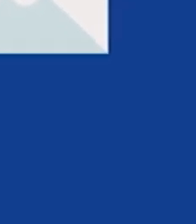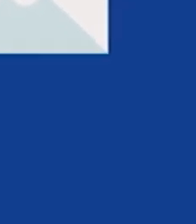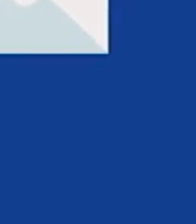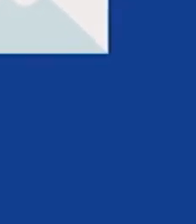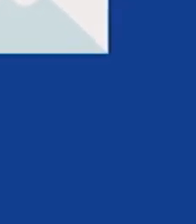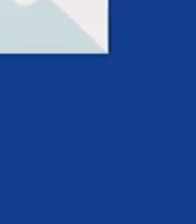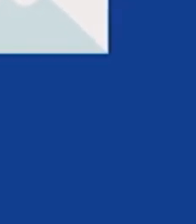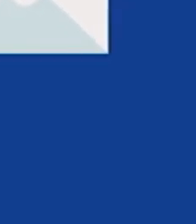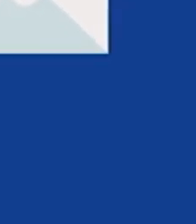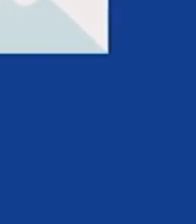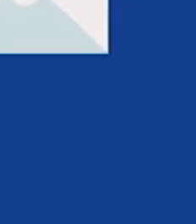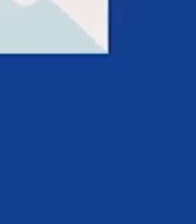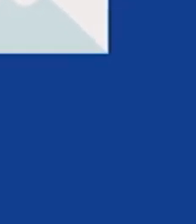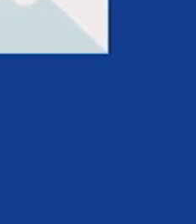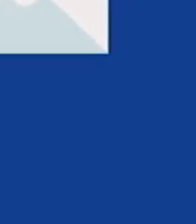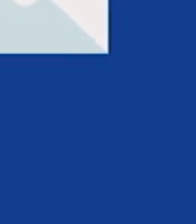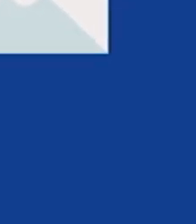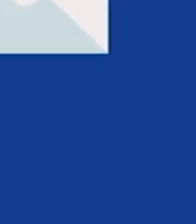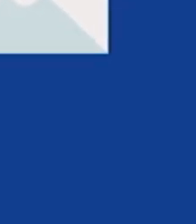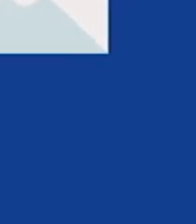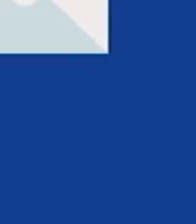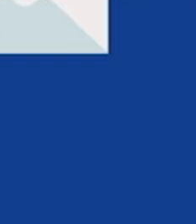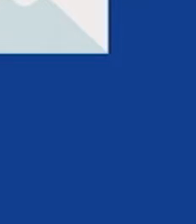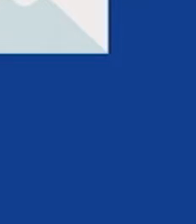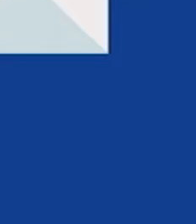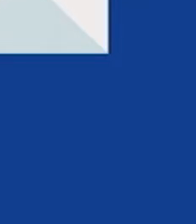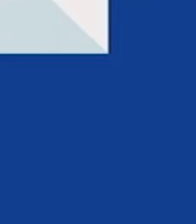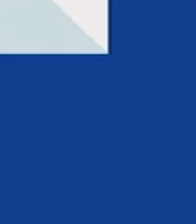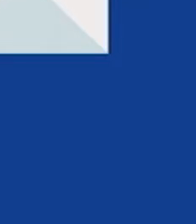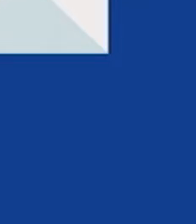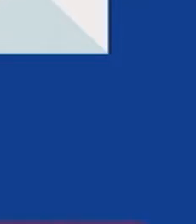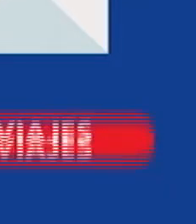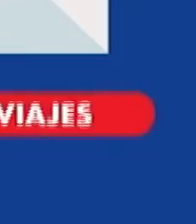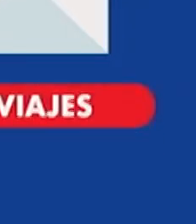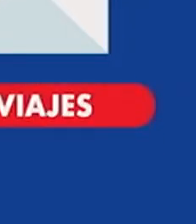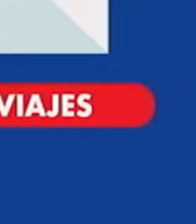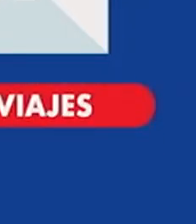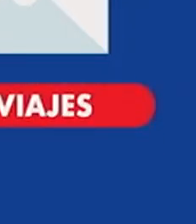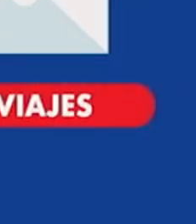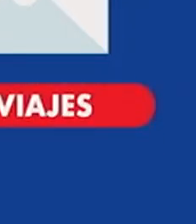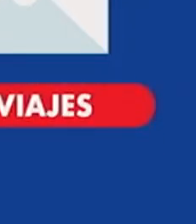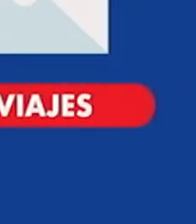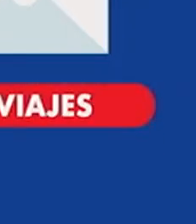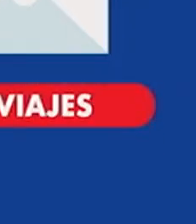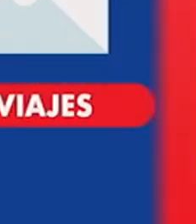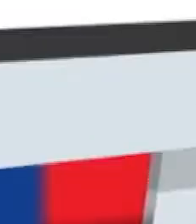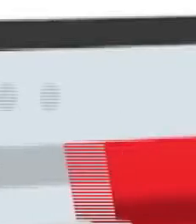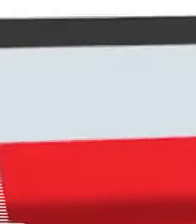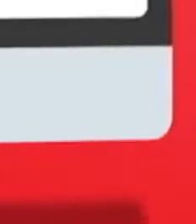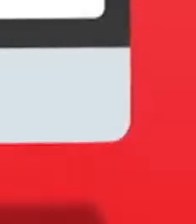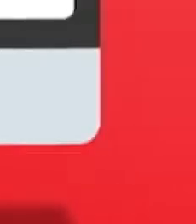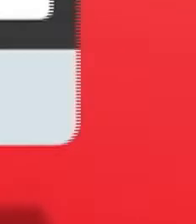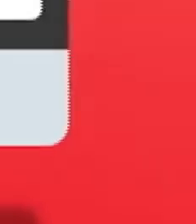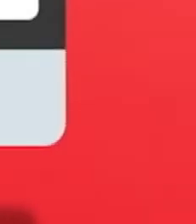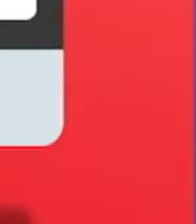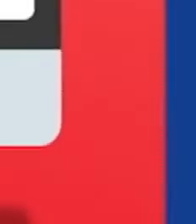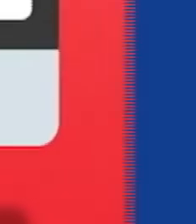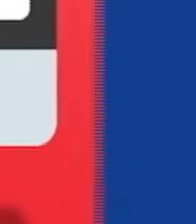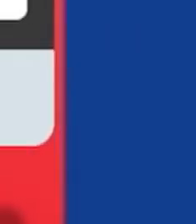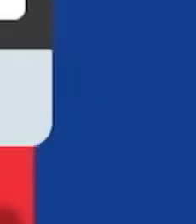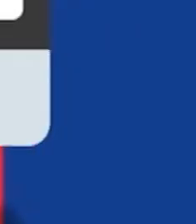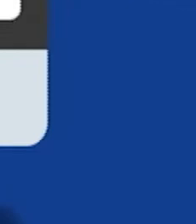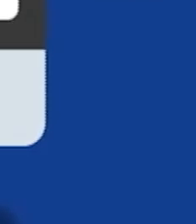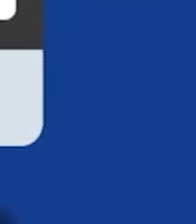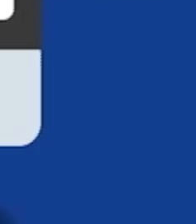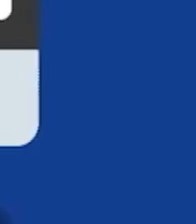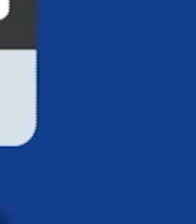Separa el pago de los servicios públicos, gastos del hogar, educación, viajes y otros. Ingrese a BancoBCR.com y